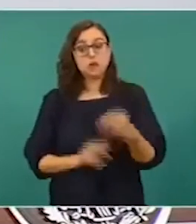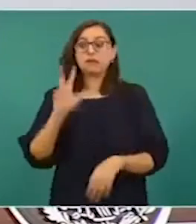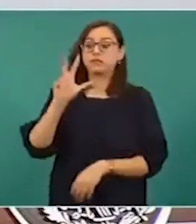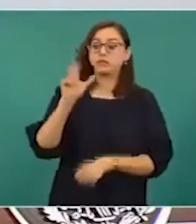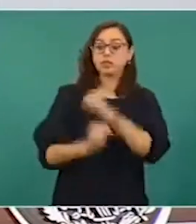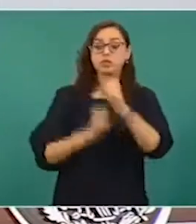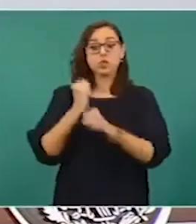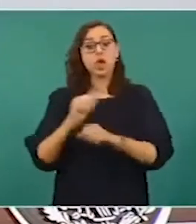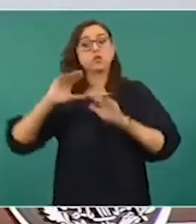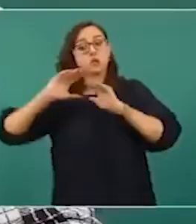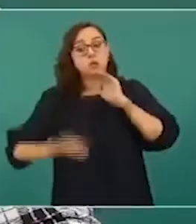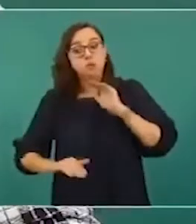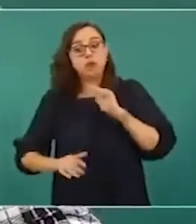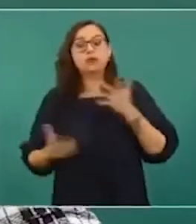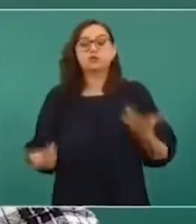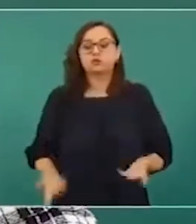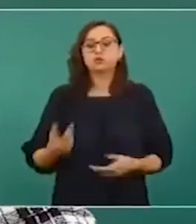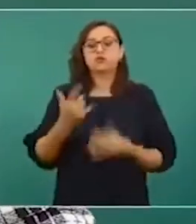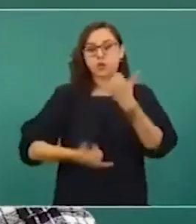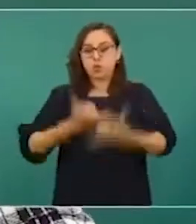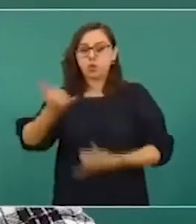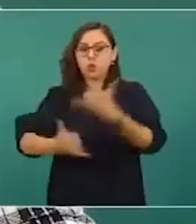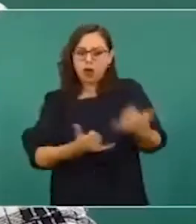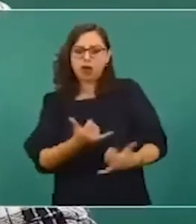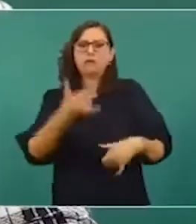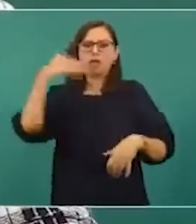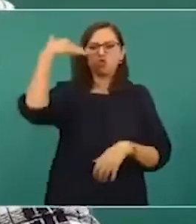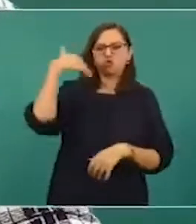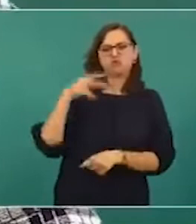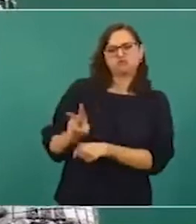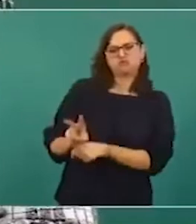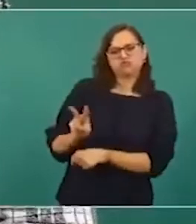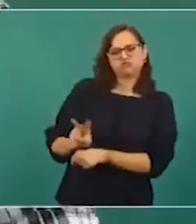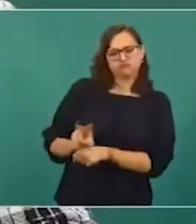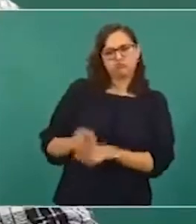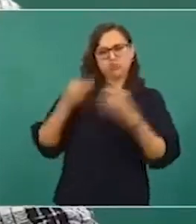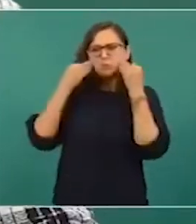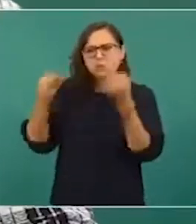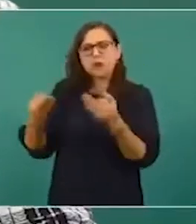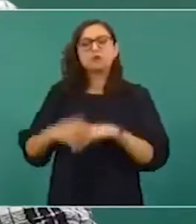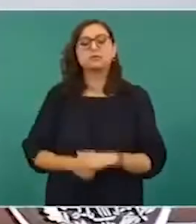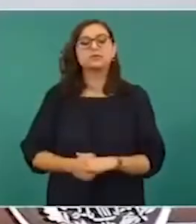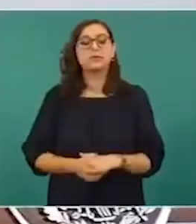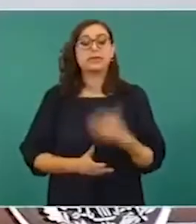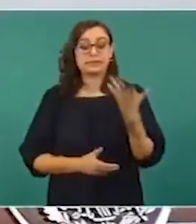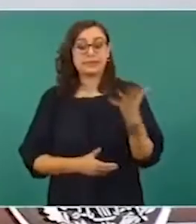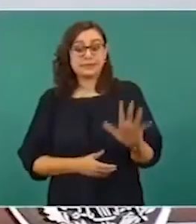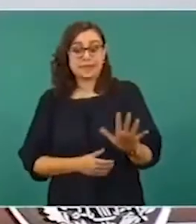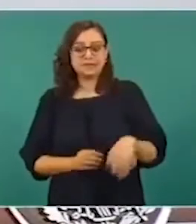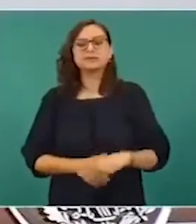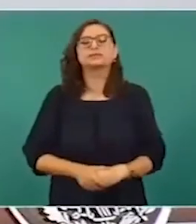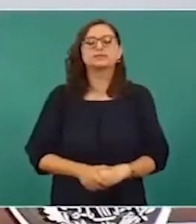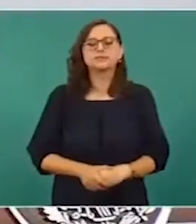jugar de preferencia bajo la supervisión de los adultos. Y diez, si se